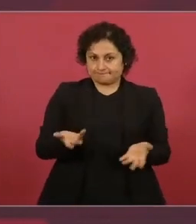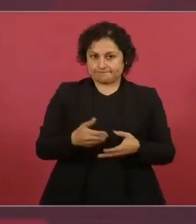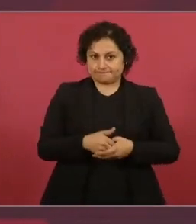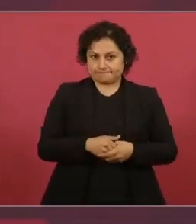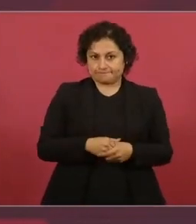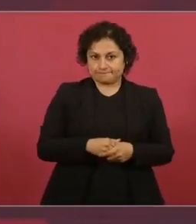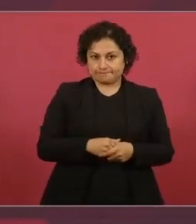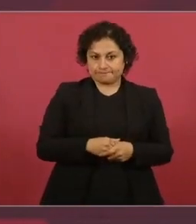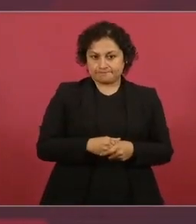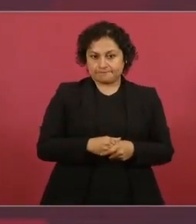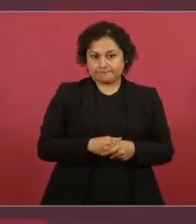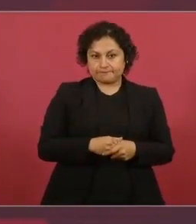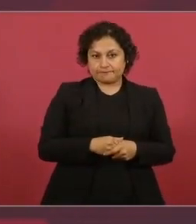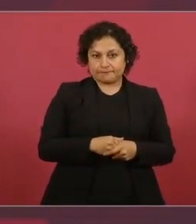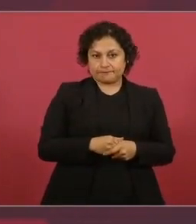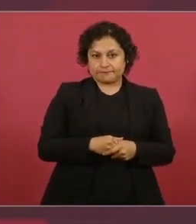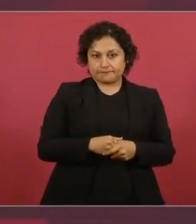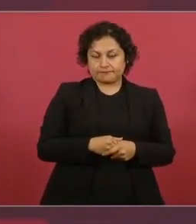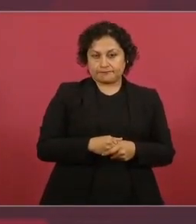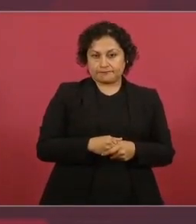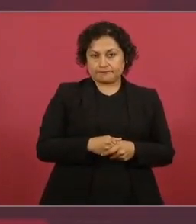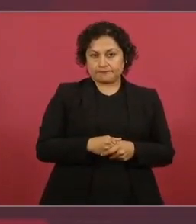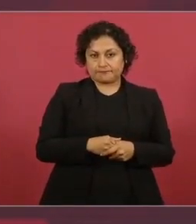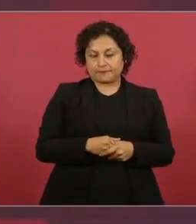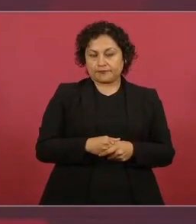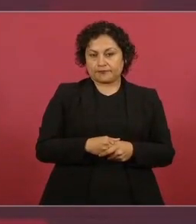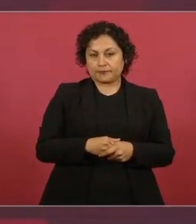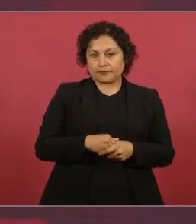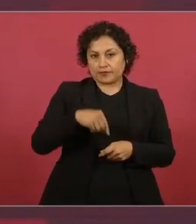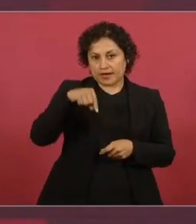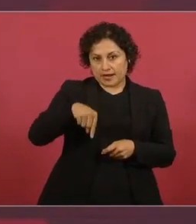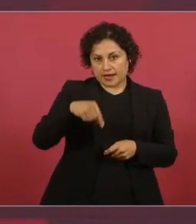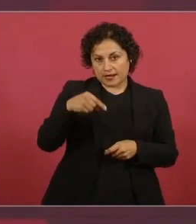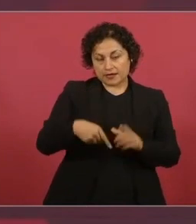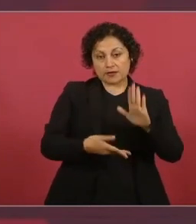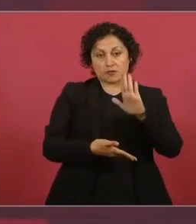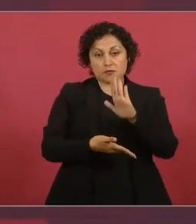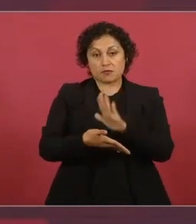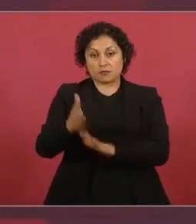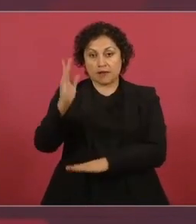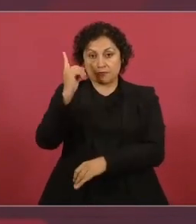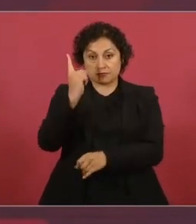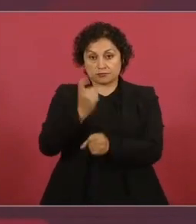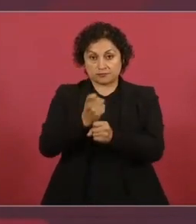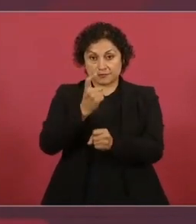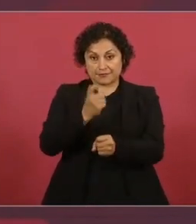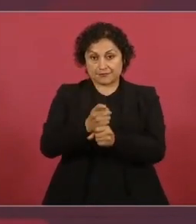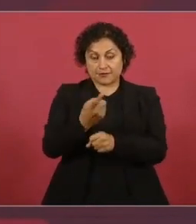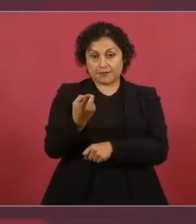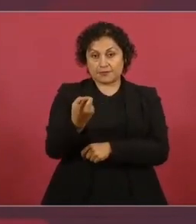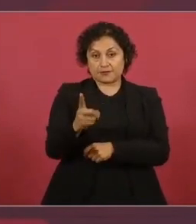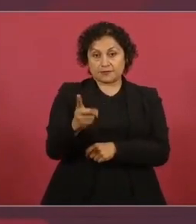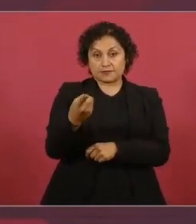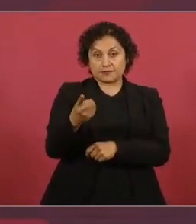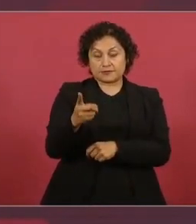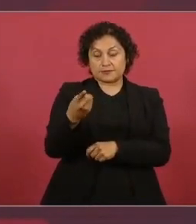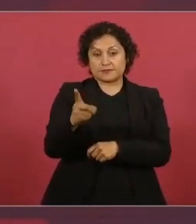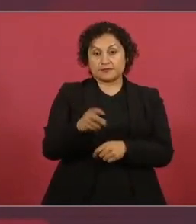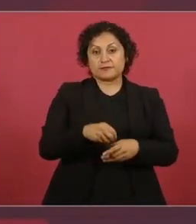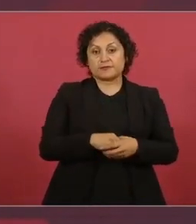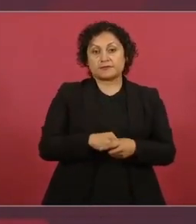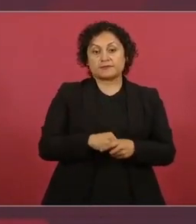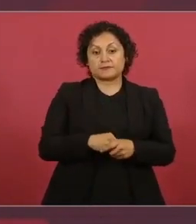salimos el día primero después de la